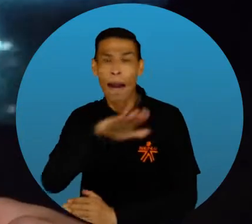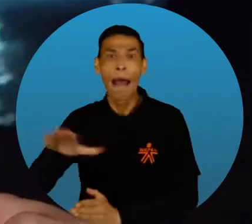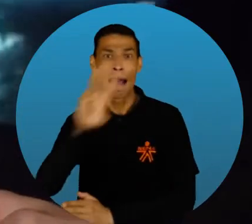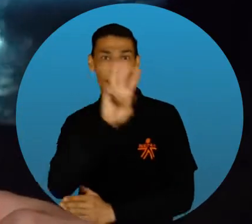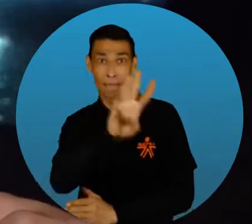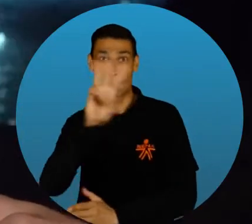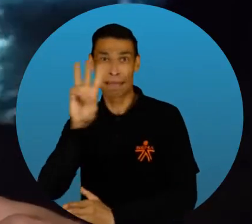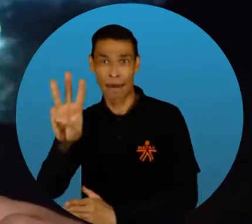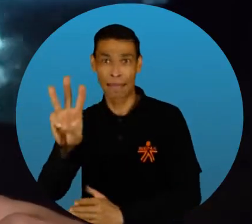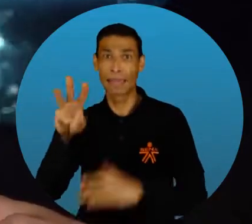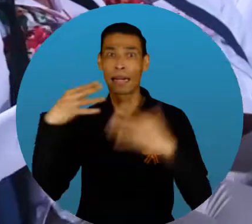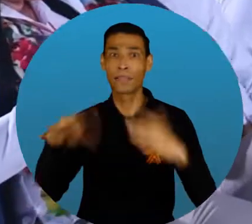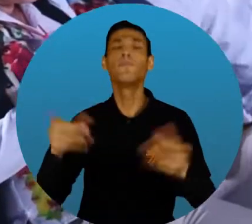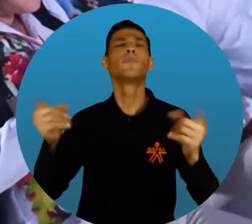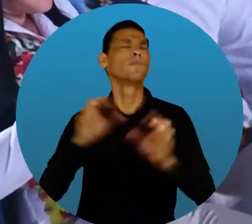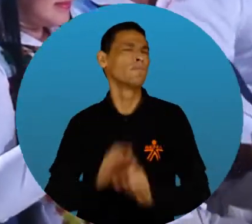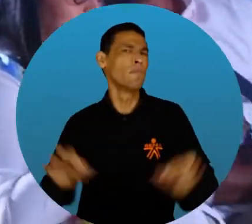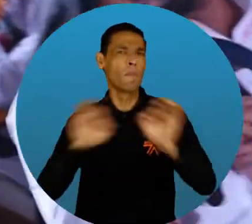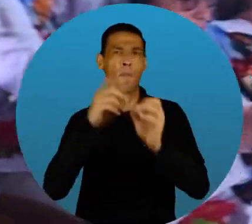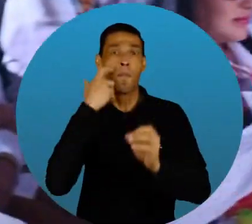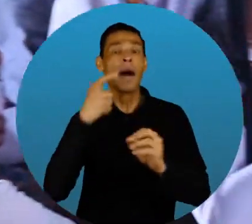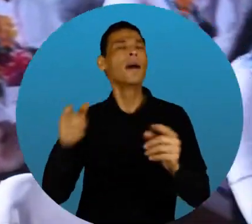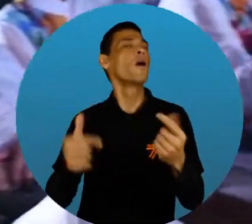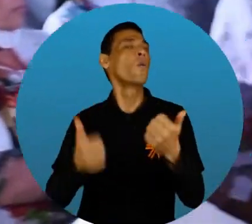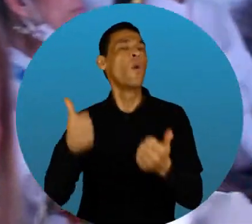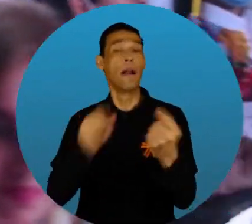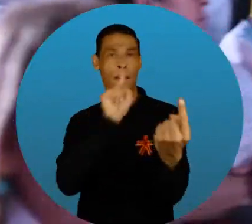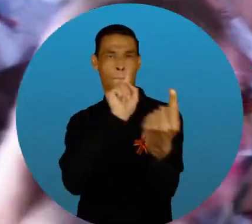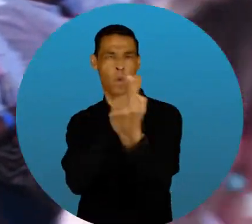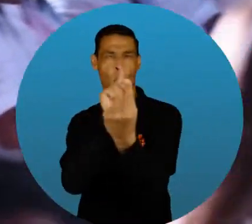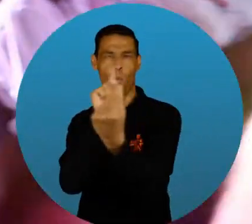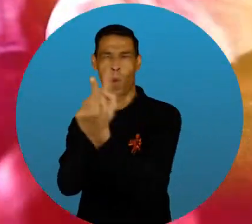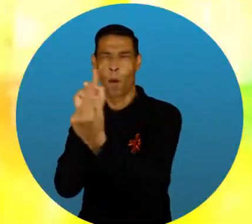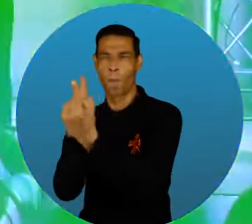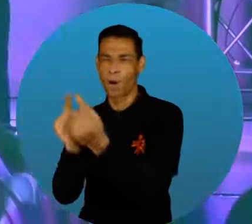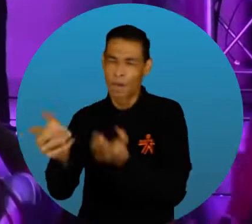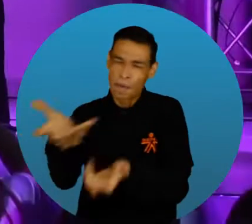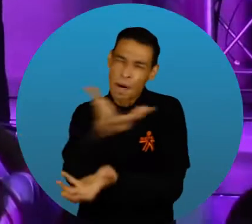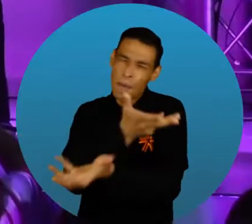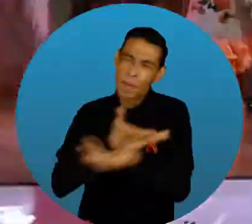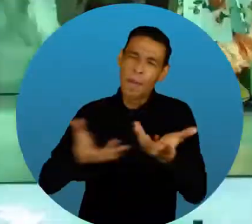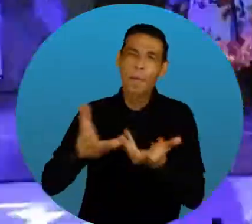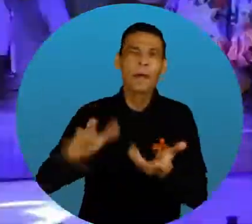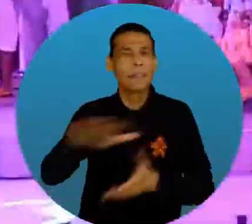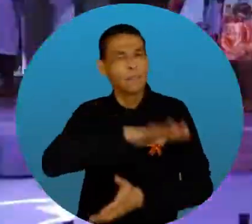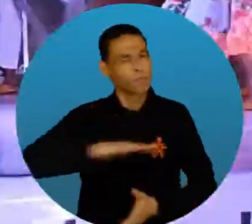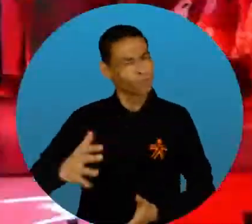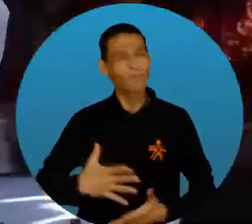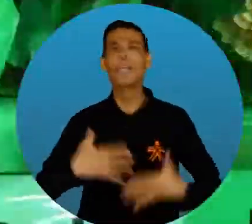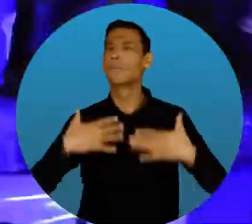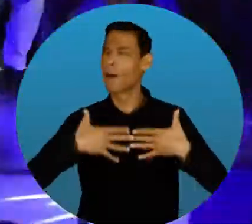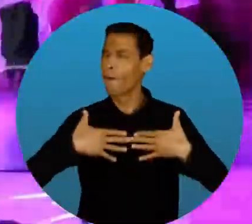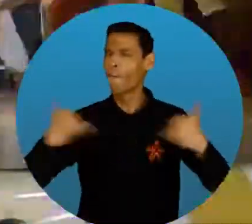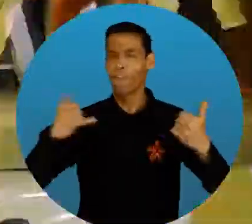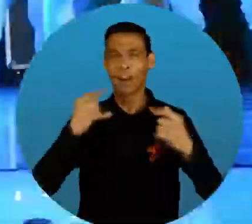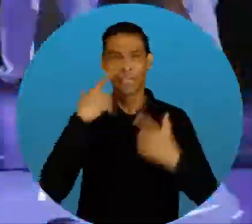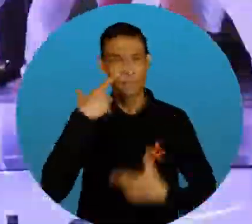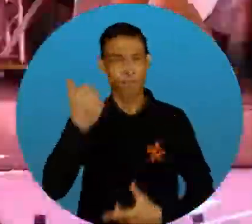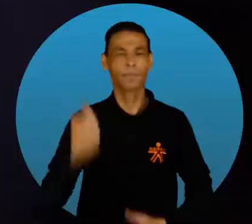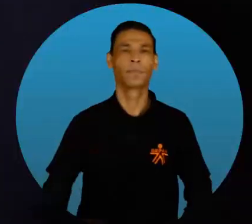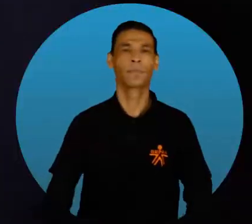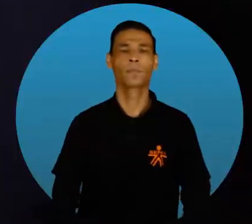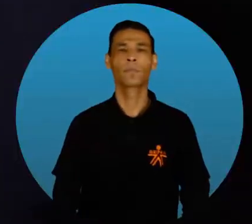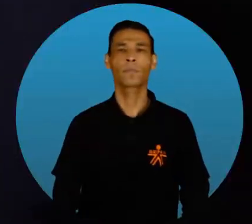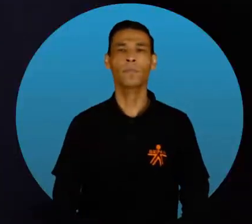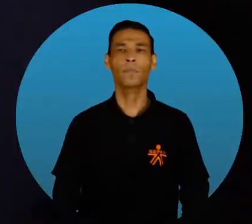regionales Y lo más importante, nos reencontramos Y vivimos unos espacios maravillosos Es